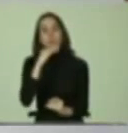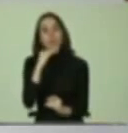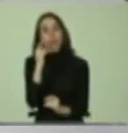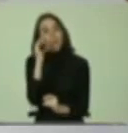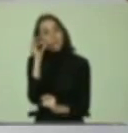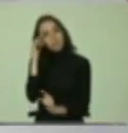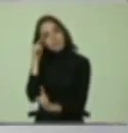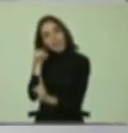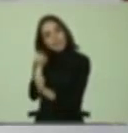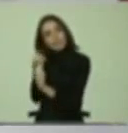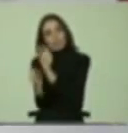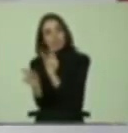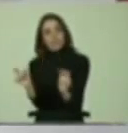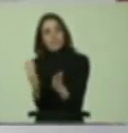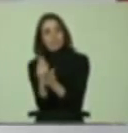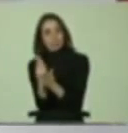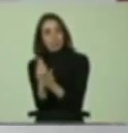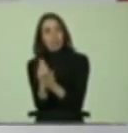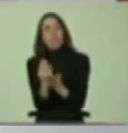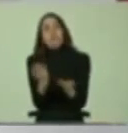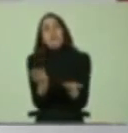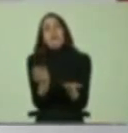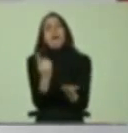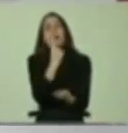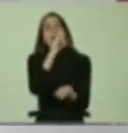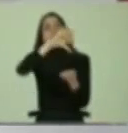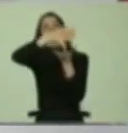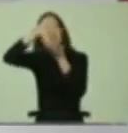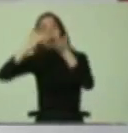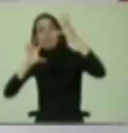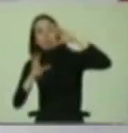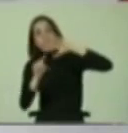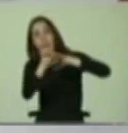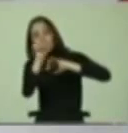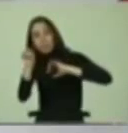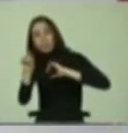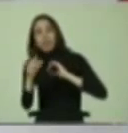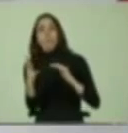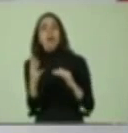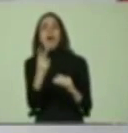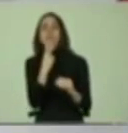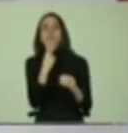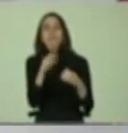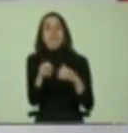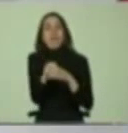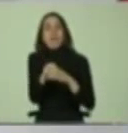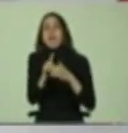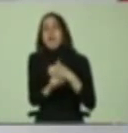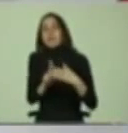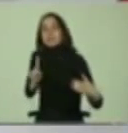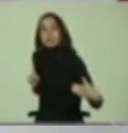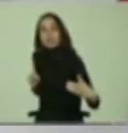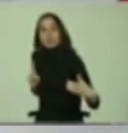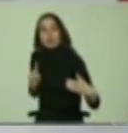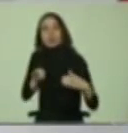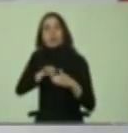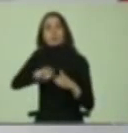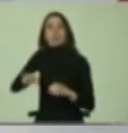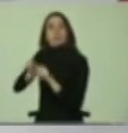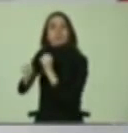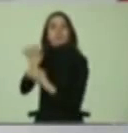énfasis en aquellos estudiantes que en cada país puedan estar en una situación de mayor exclusión o marginación.